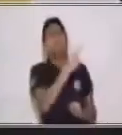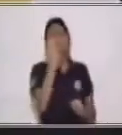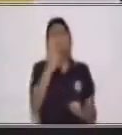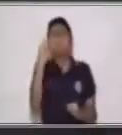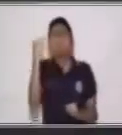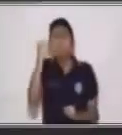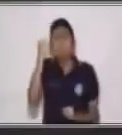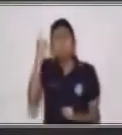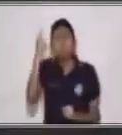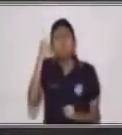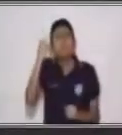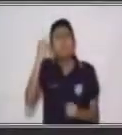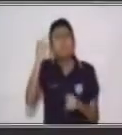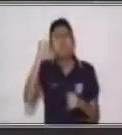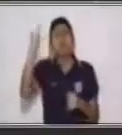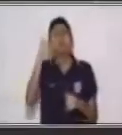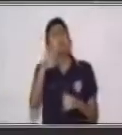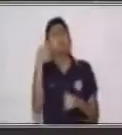vas a contar.